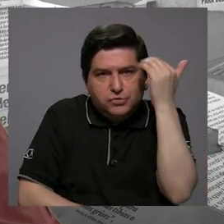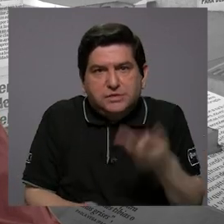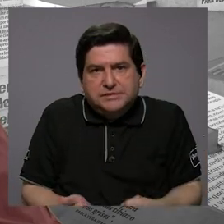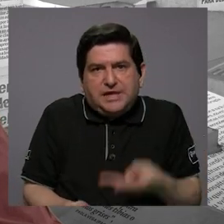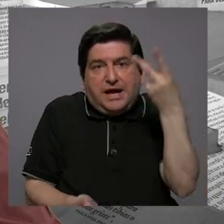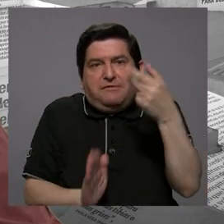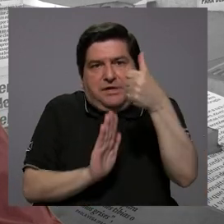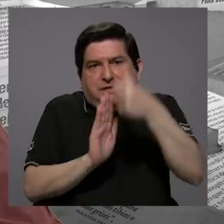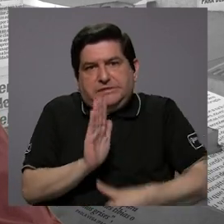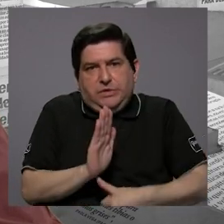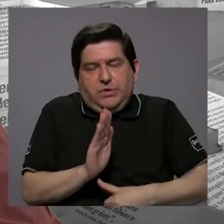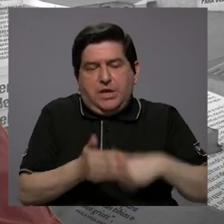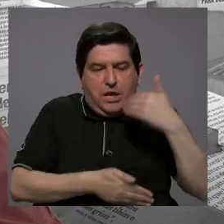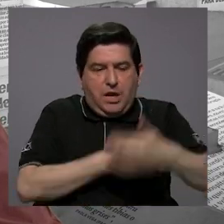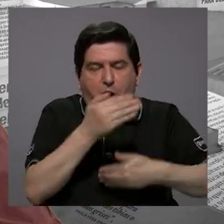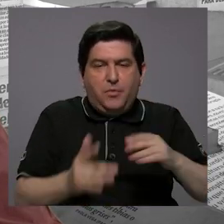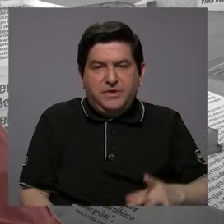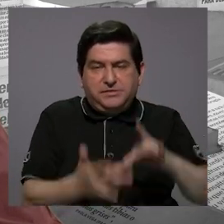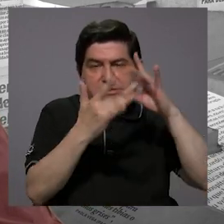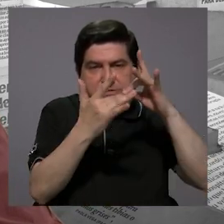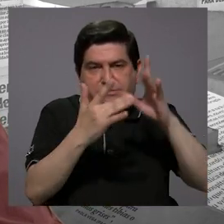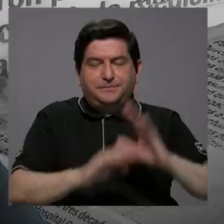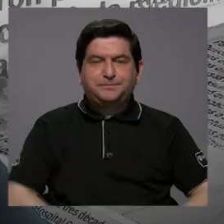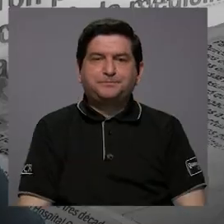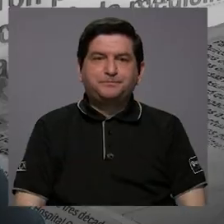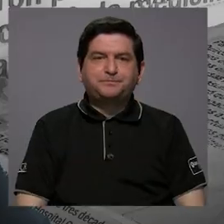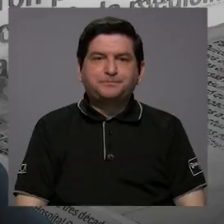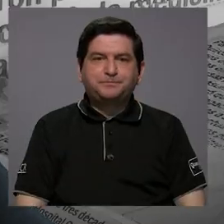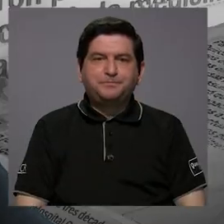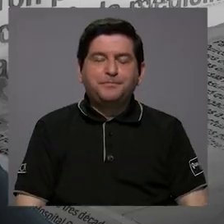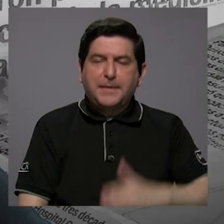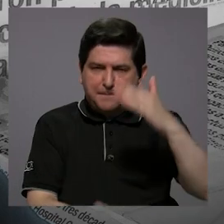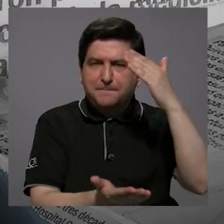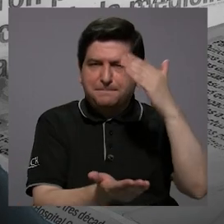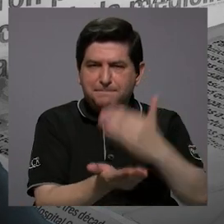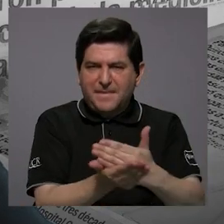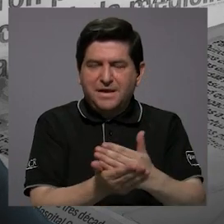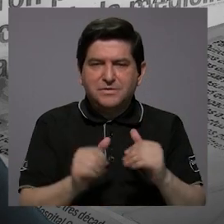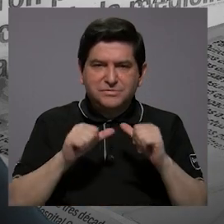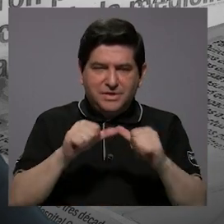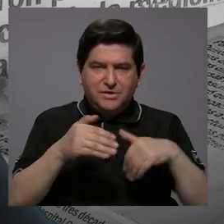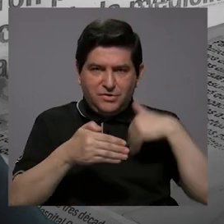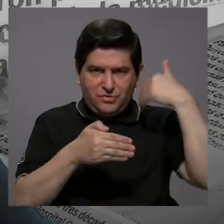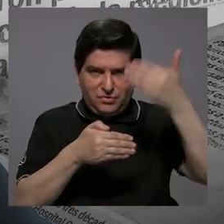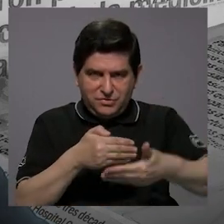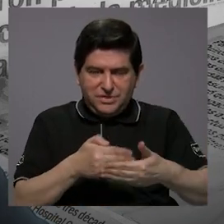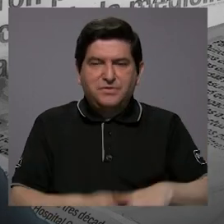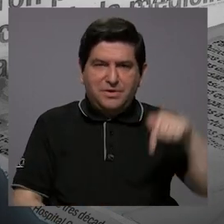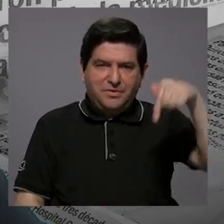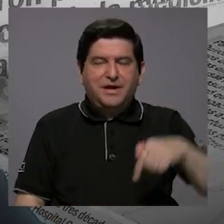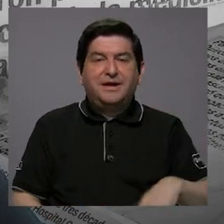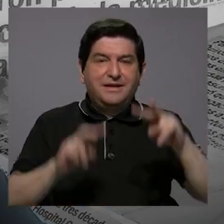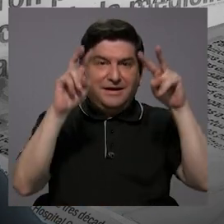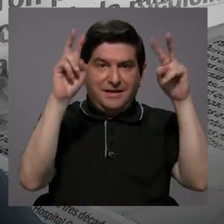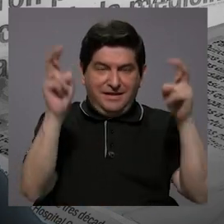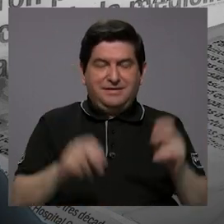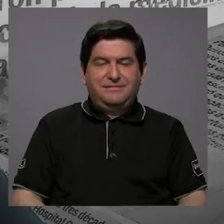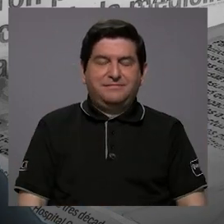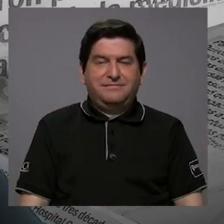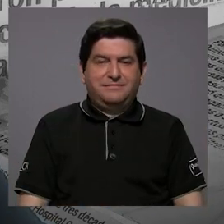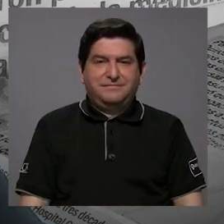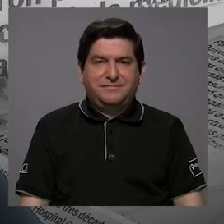cuesta una cirugía o un procedimiento de ese tipo. Bueno, vamos a hacer una pausa y enseguida continuamos con más del tema